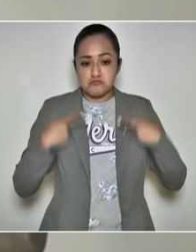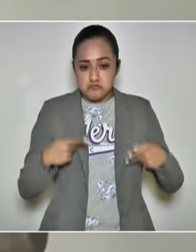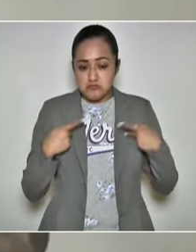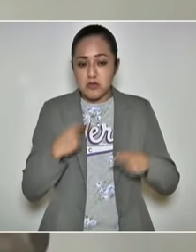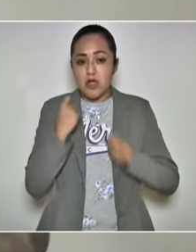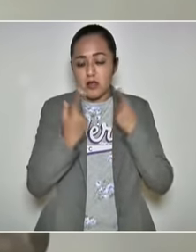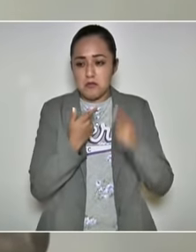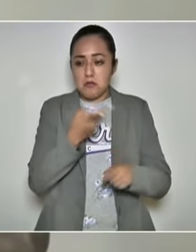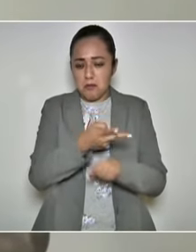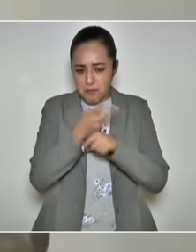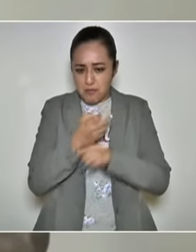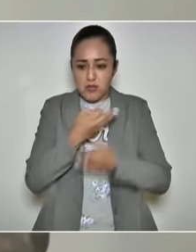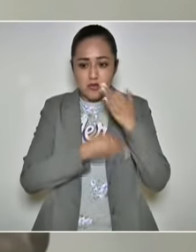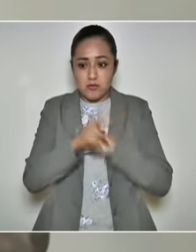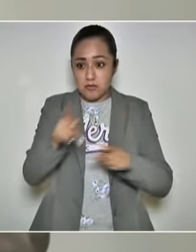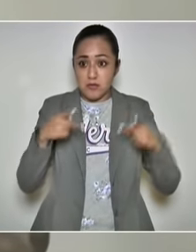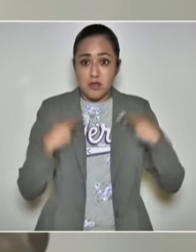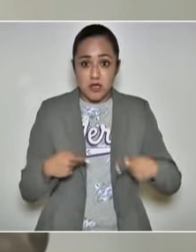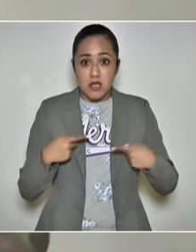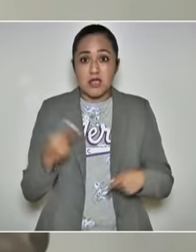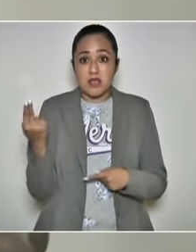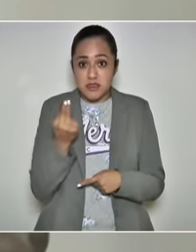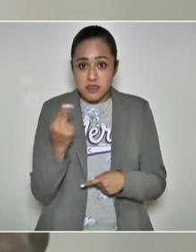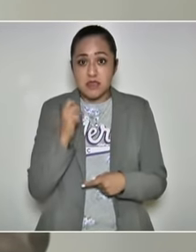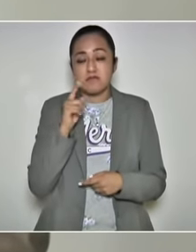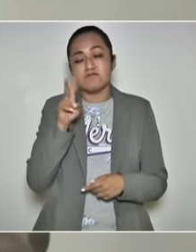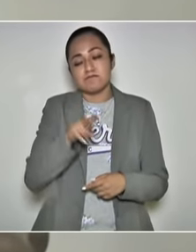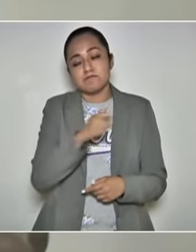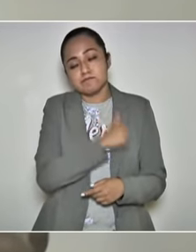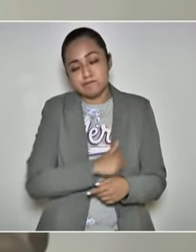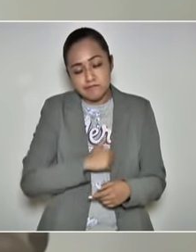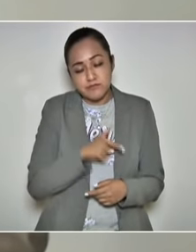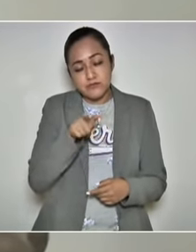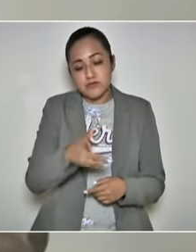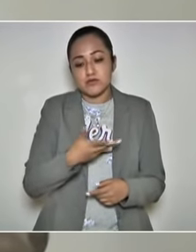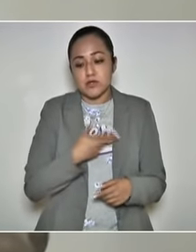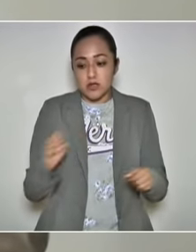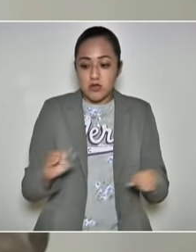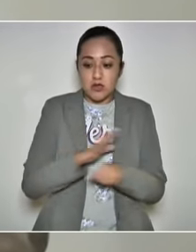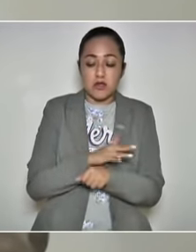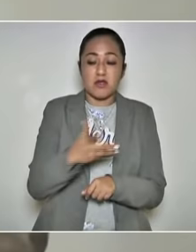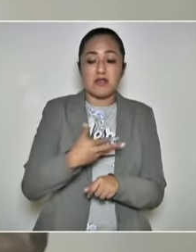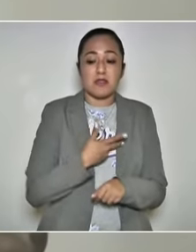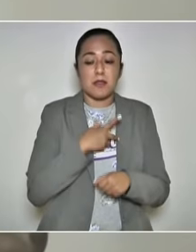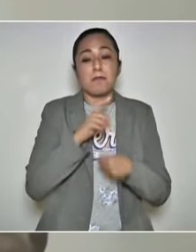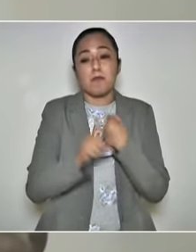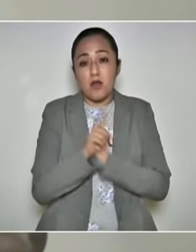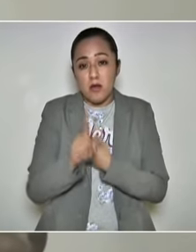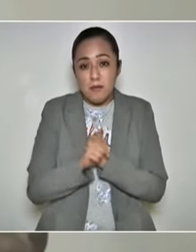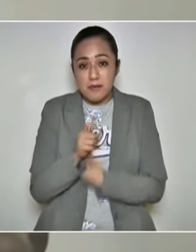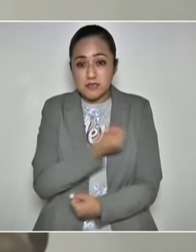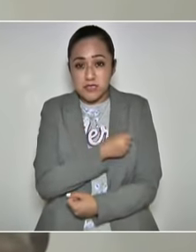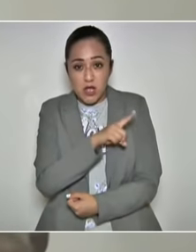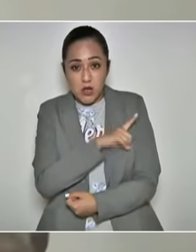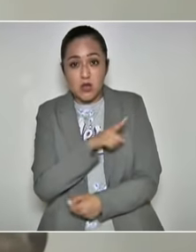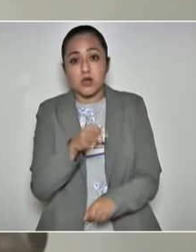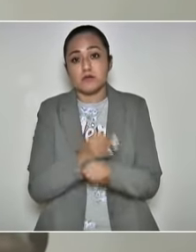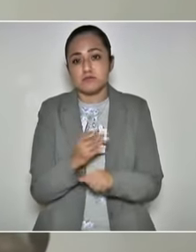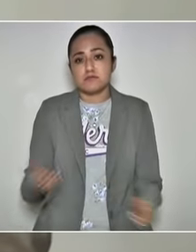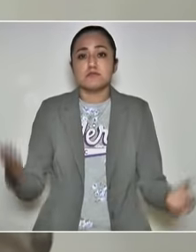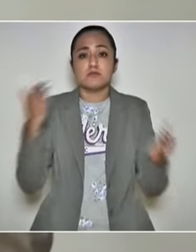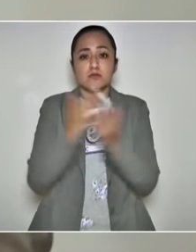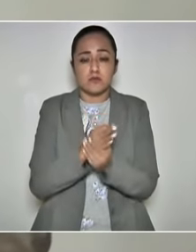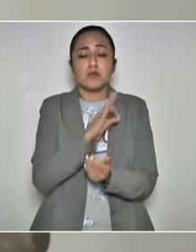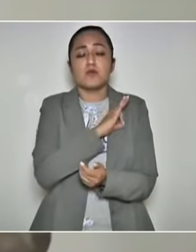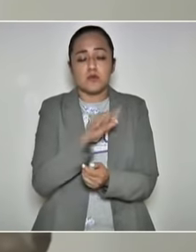se hace el exhorto a todas las personas que lamentablemente tuvieron COVID y se quedaron con secuelas para asistir a